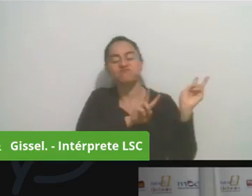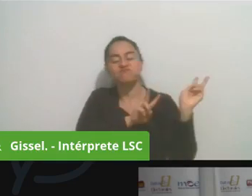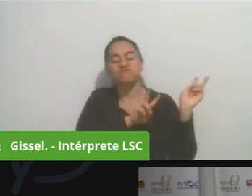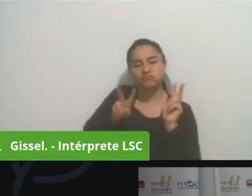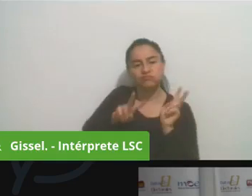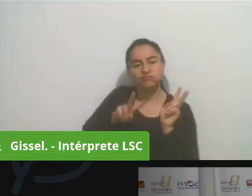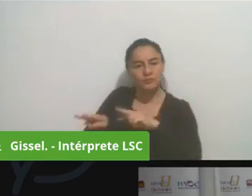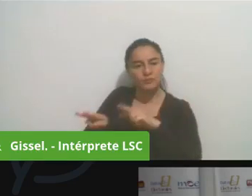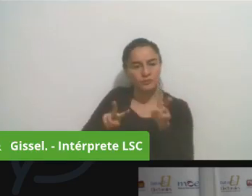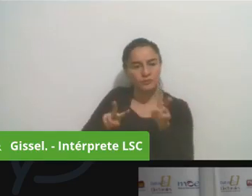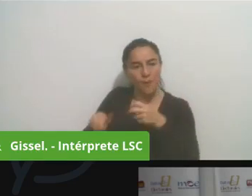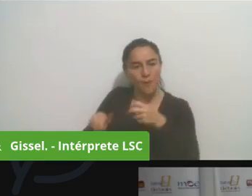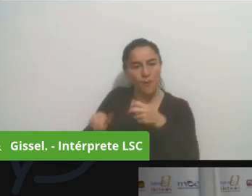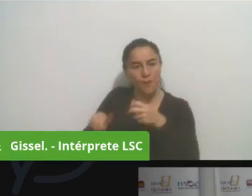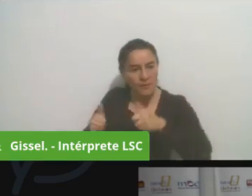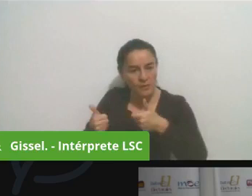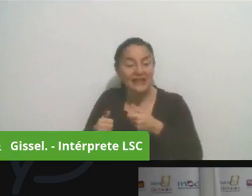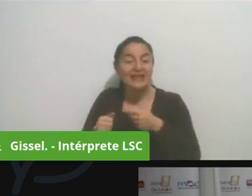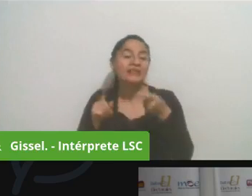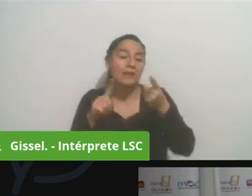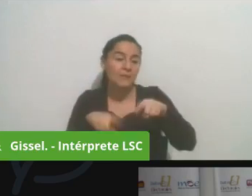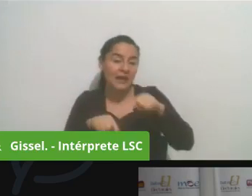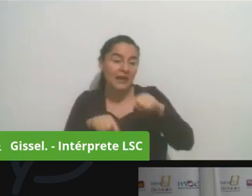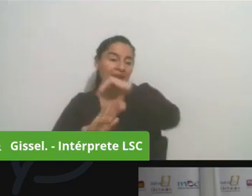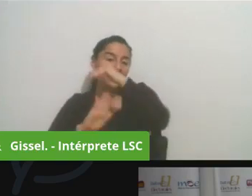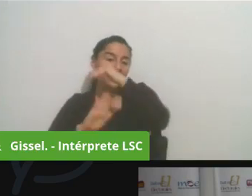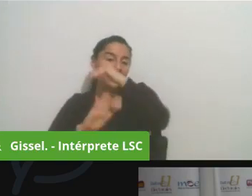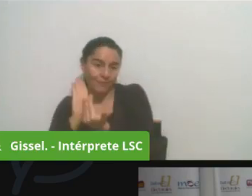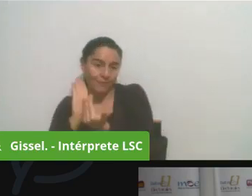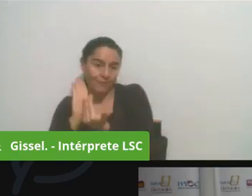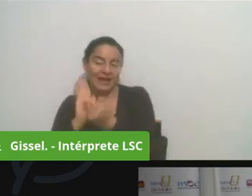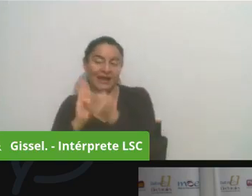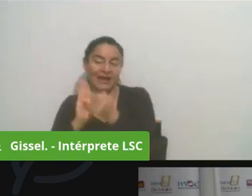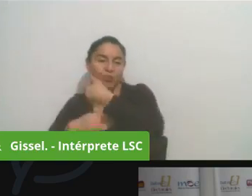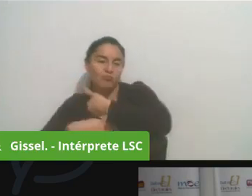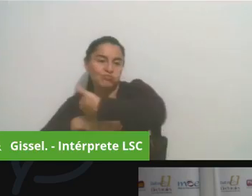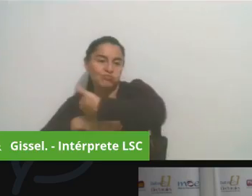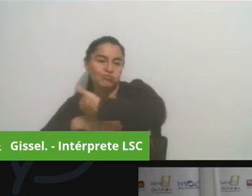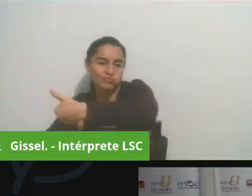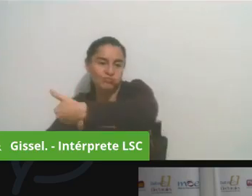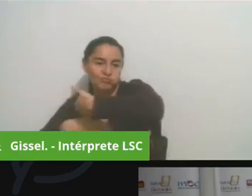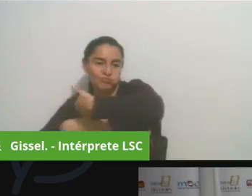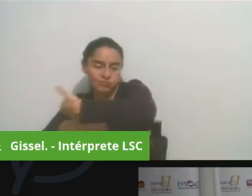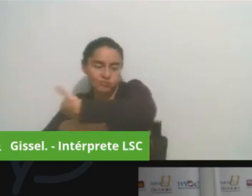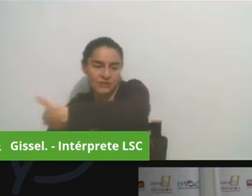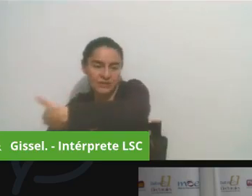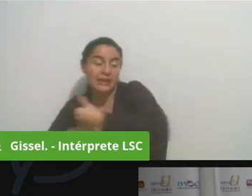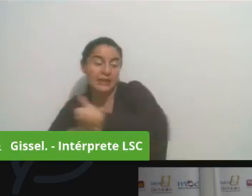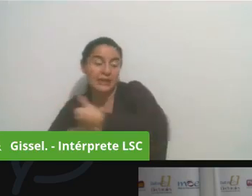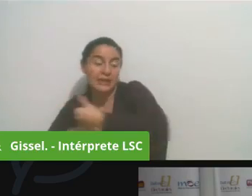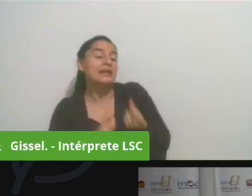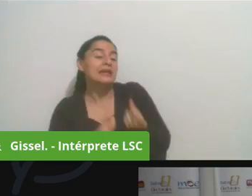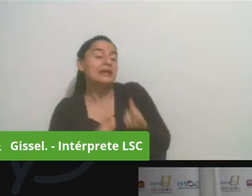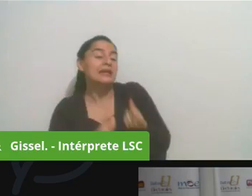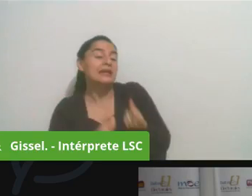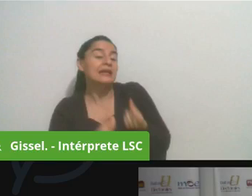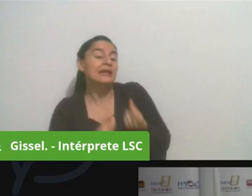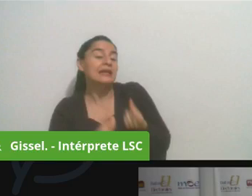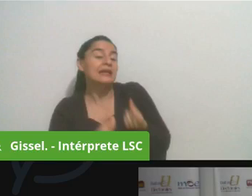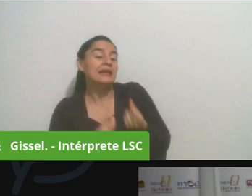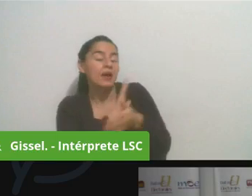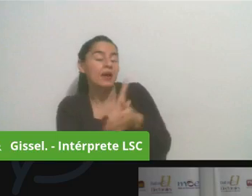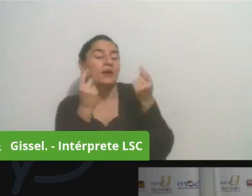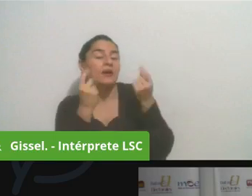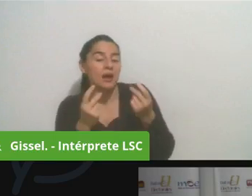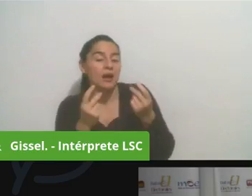exigencia en el que podamos entregar la información de manera oportuna porque que ganan ustedes dándonos a nosotros la información y